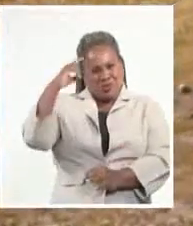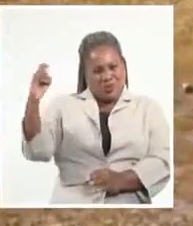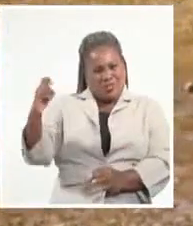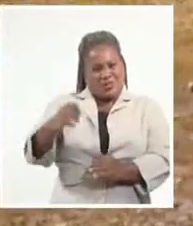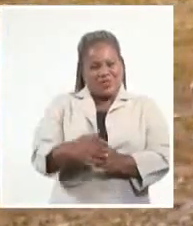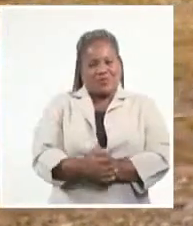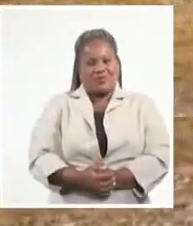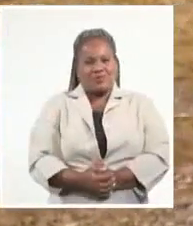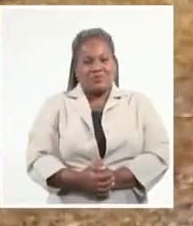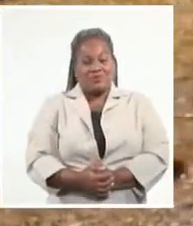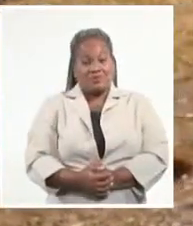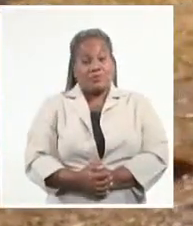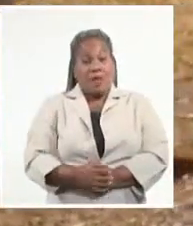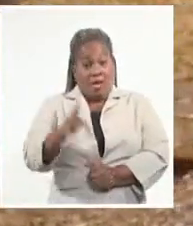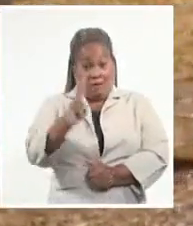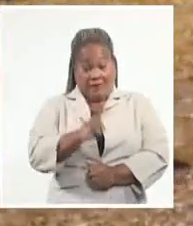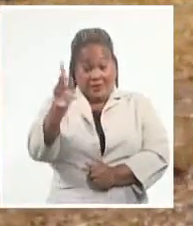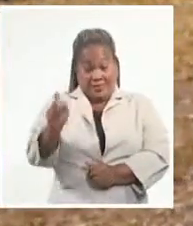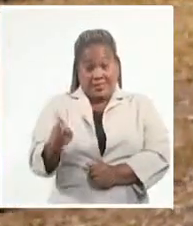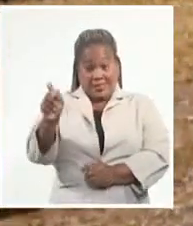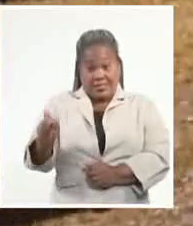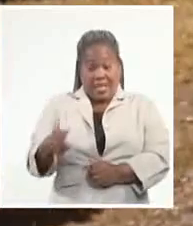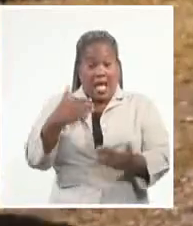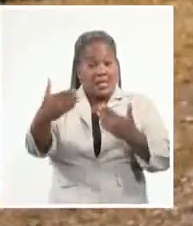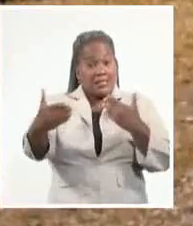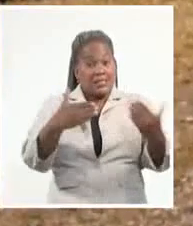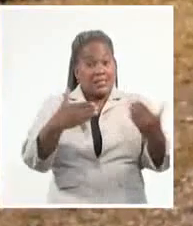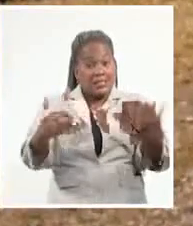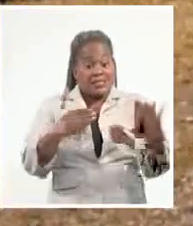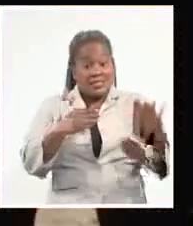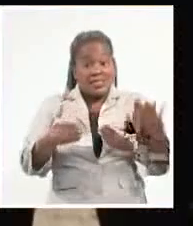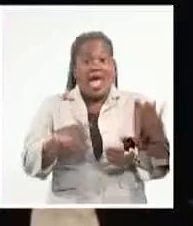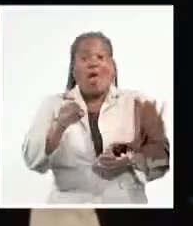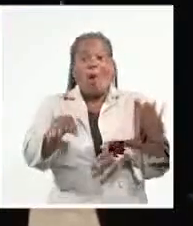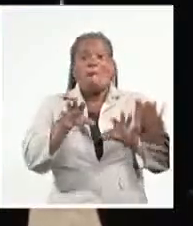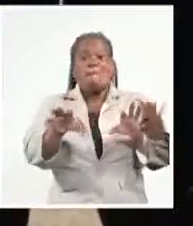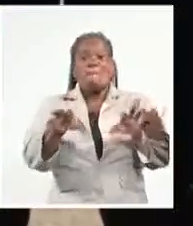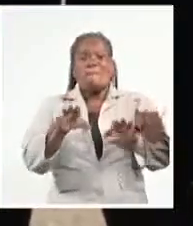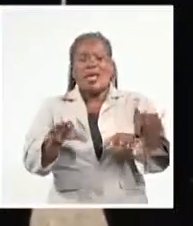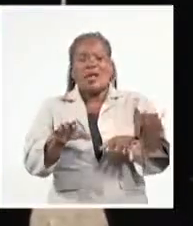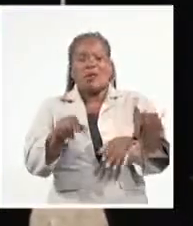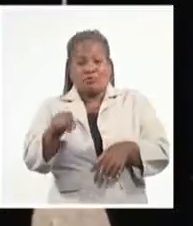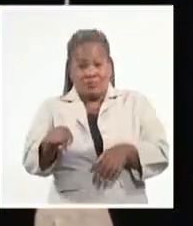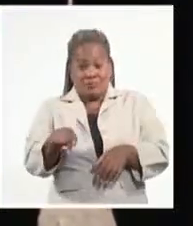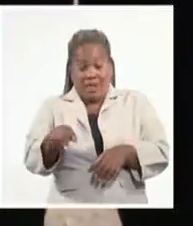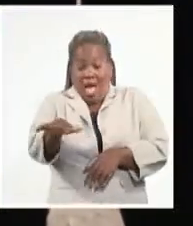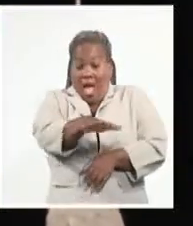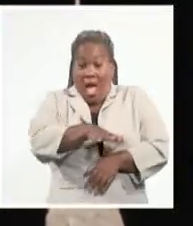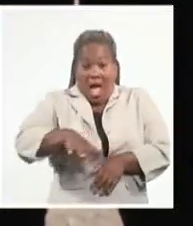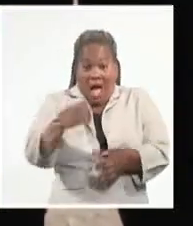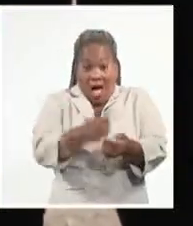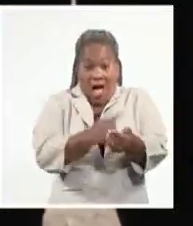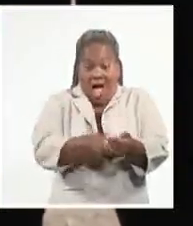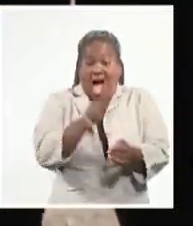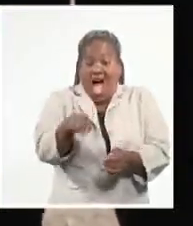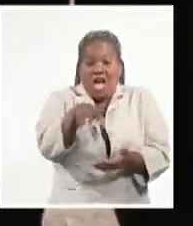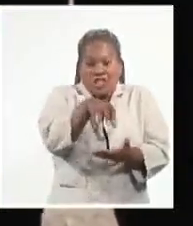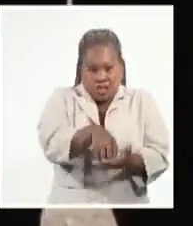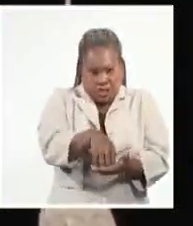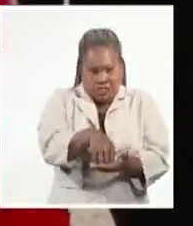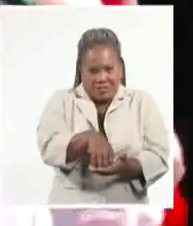Los visitantes interactúan con los perros mucuchiches, una raza canina originaria de la zona.